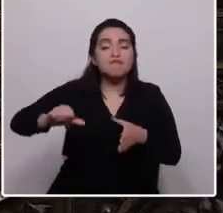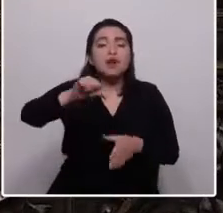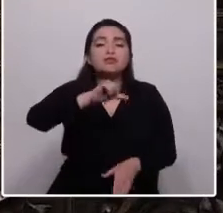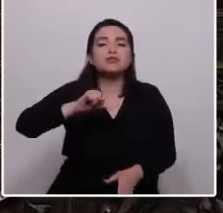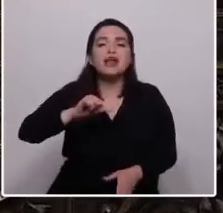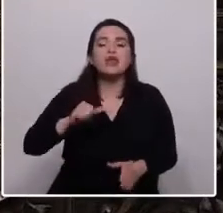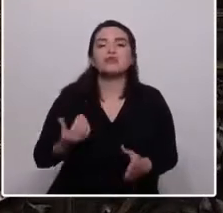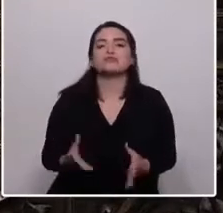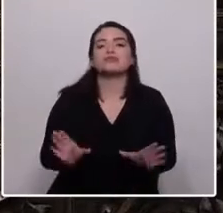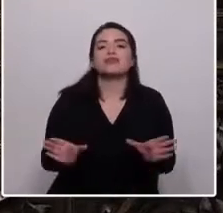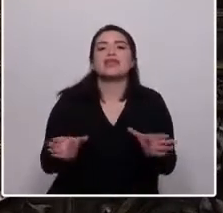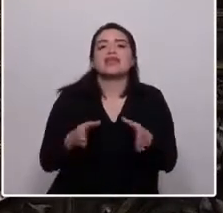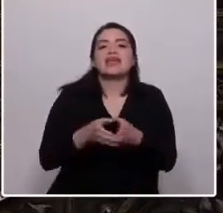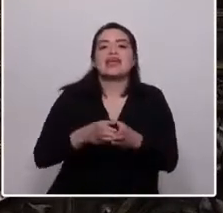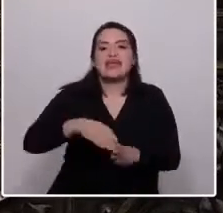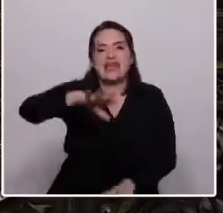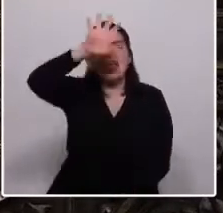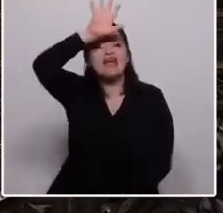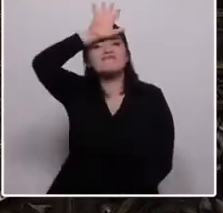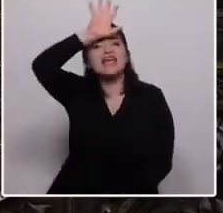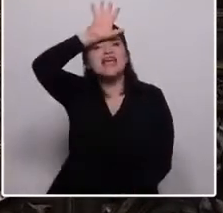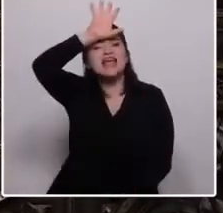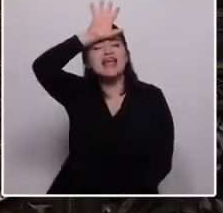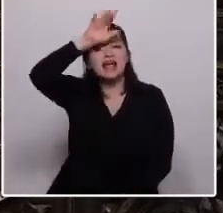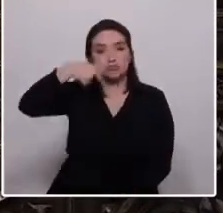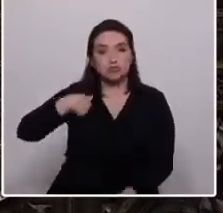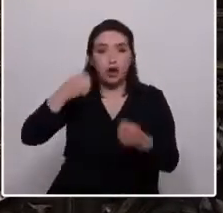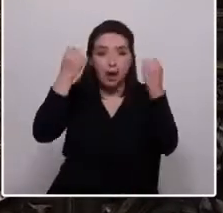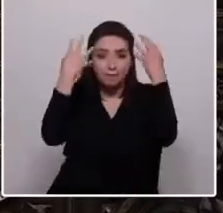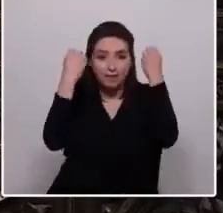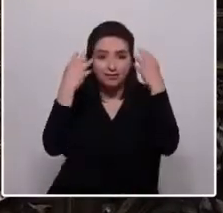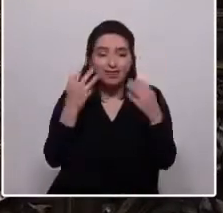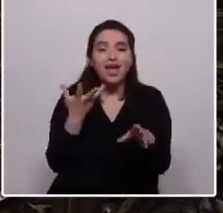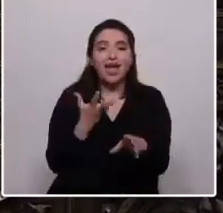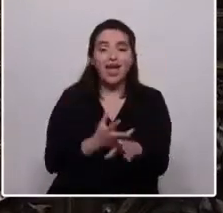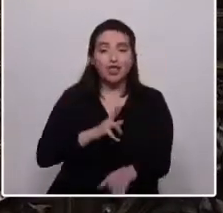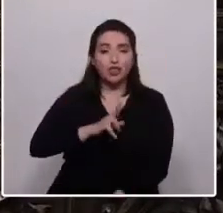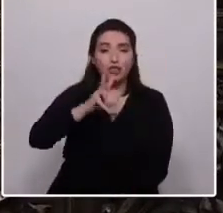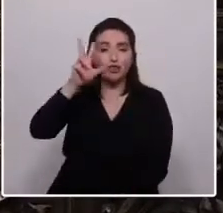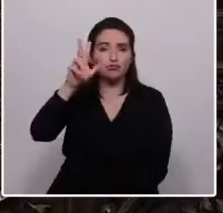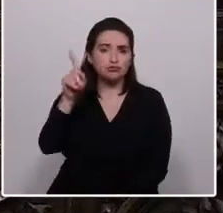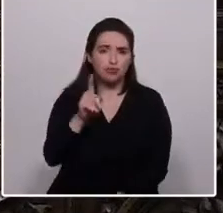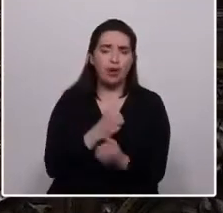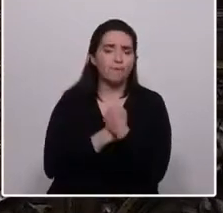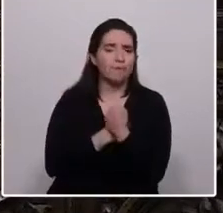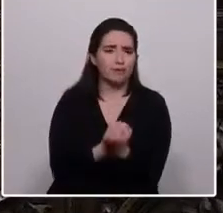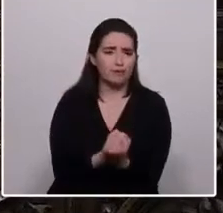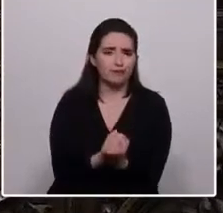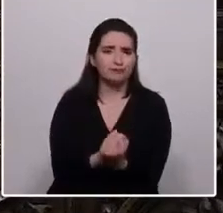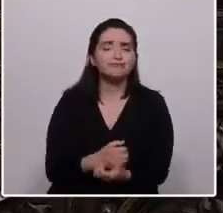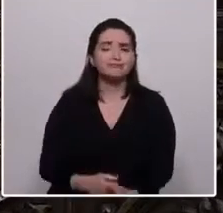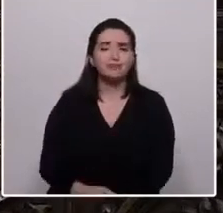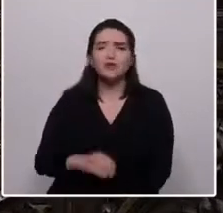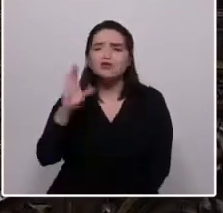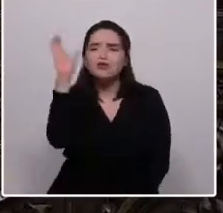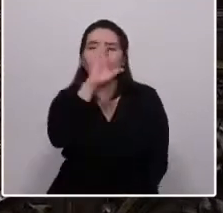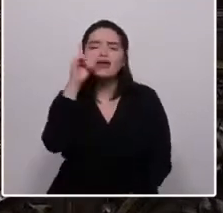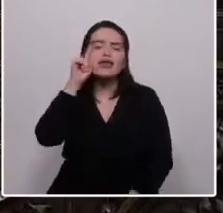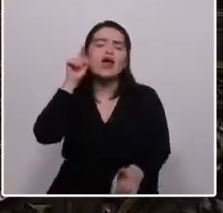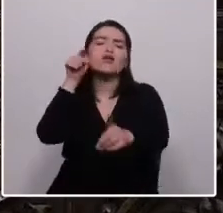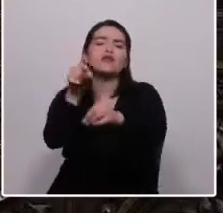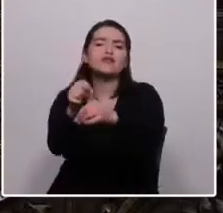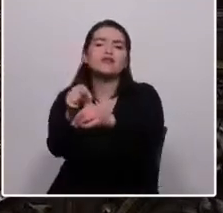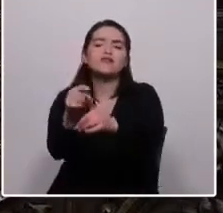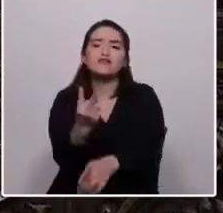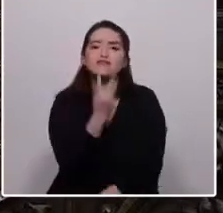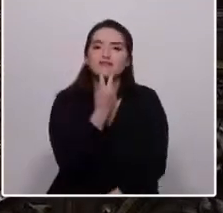Evangélica Pentecostal. Allí aprendí que hay dioses que no son amor y que la búsqueda del sentido trascendente de